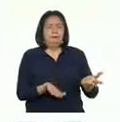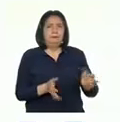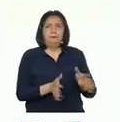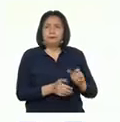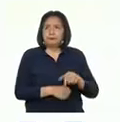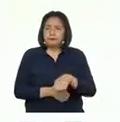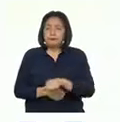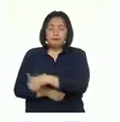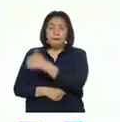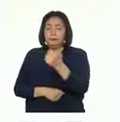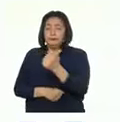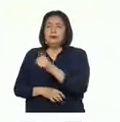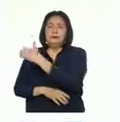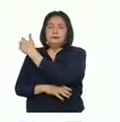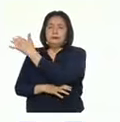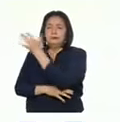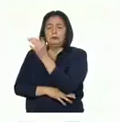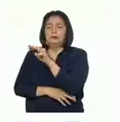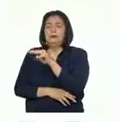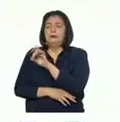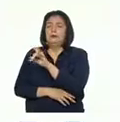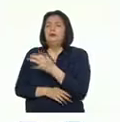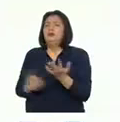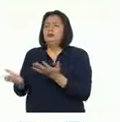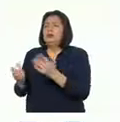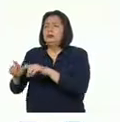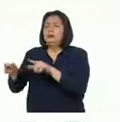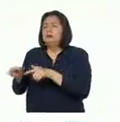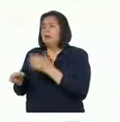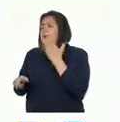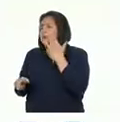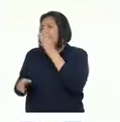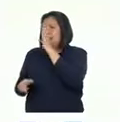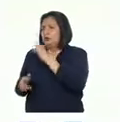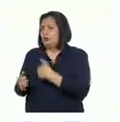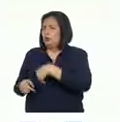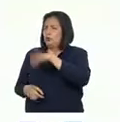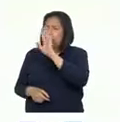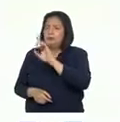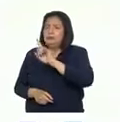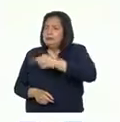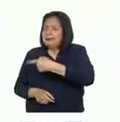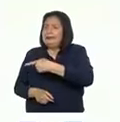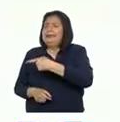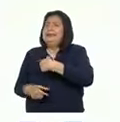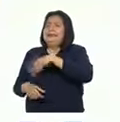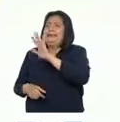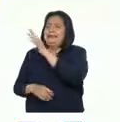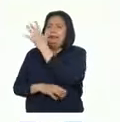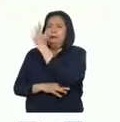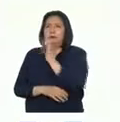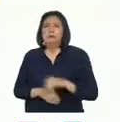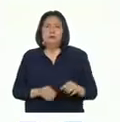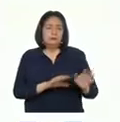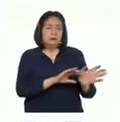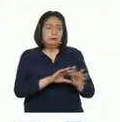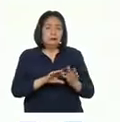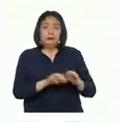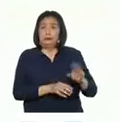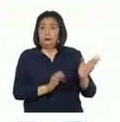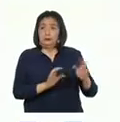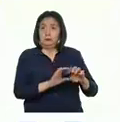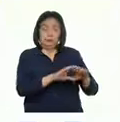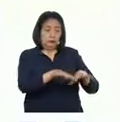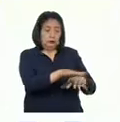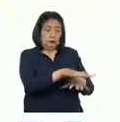El Bosque del Manu, ubicado en Madre de Dios, donde se pueden encontrar más de mil tipos de árboles. Los ecosistemas pueden